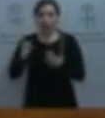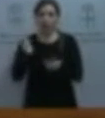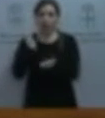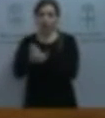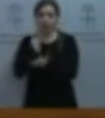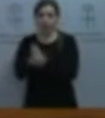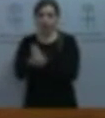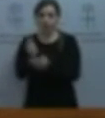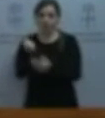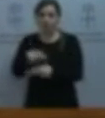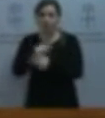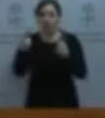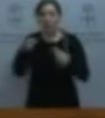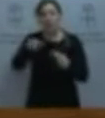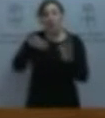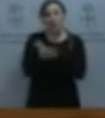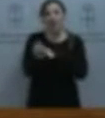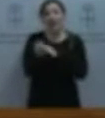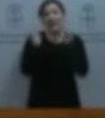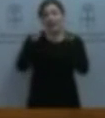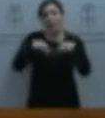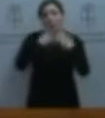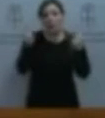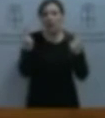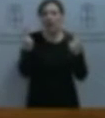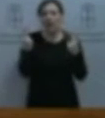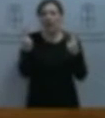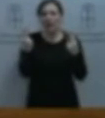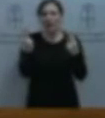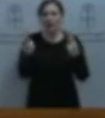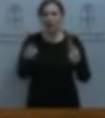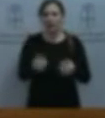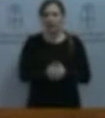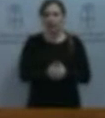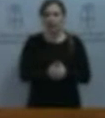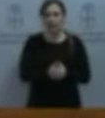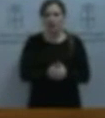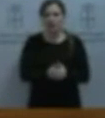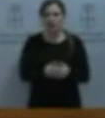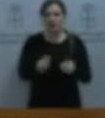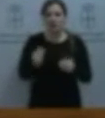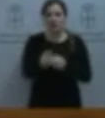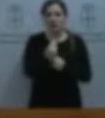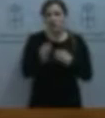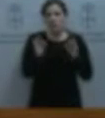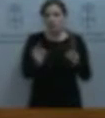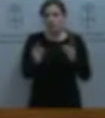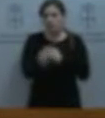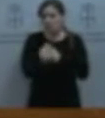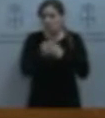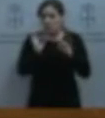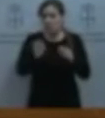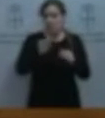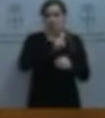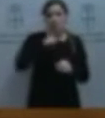público. Esto supone que es la enseñanza pública la que se está perfilando como subsidiaria de la privada concertada, lo cual